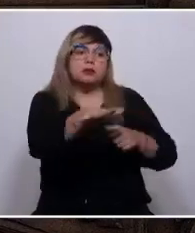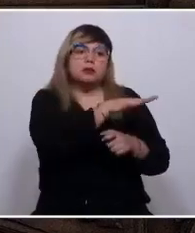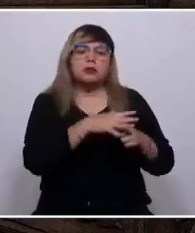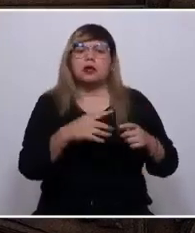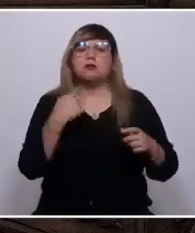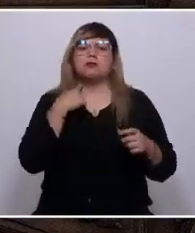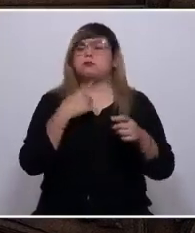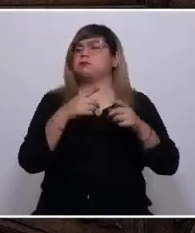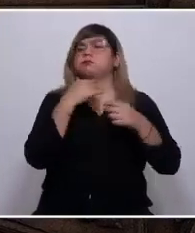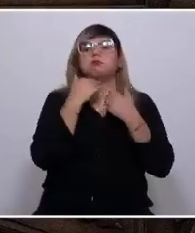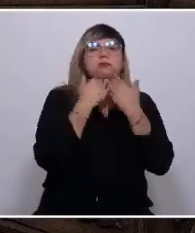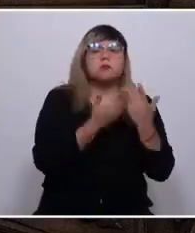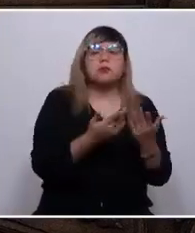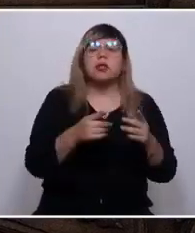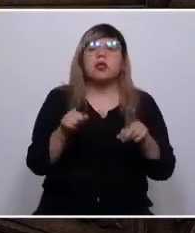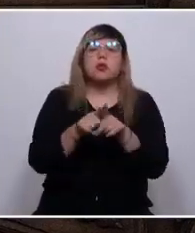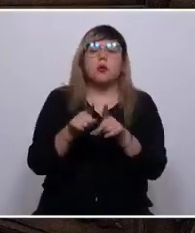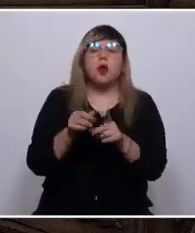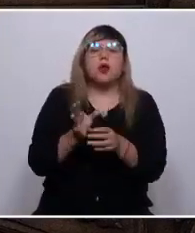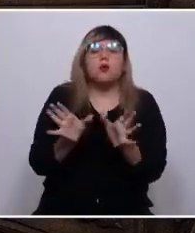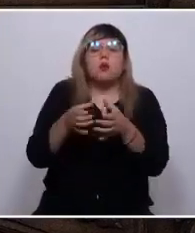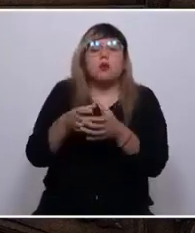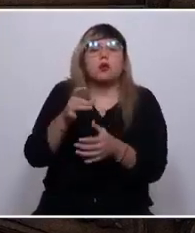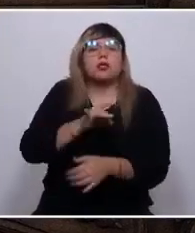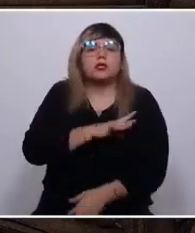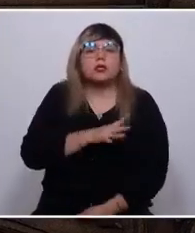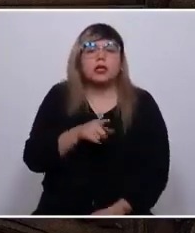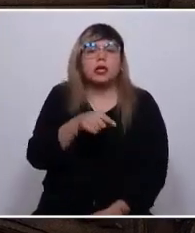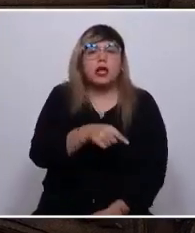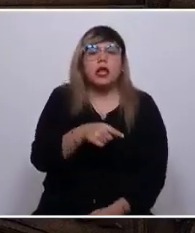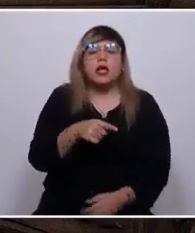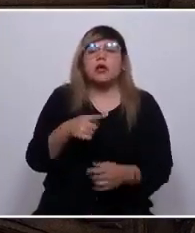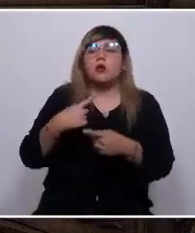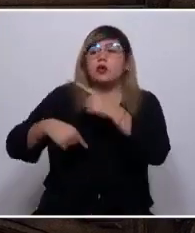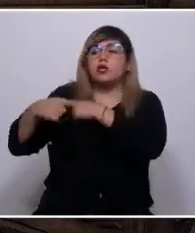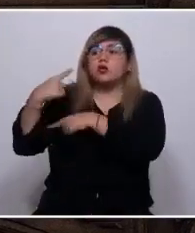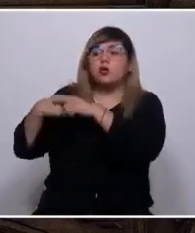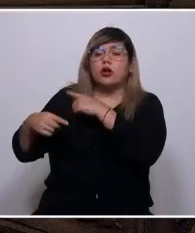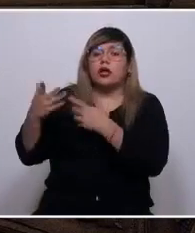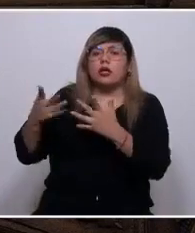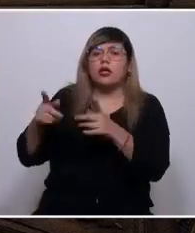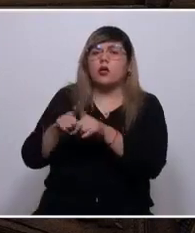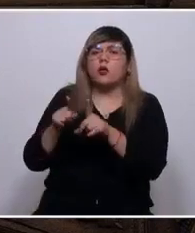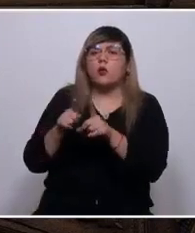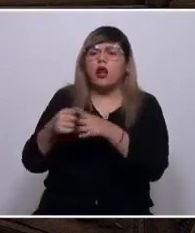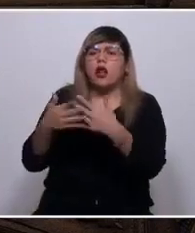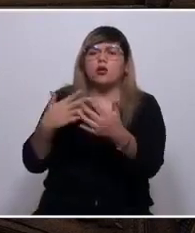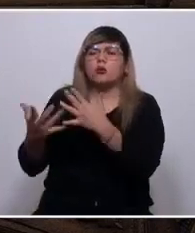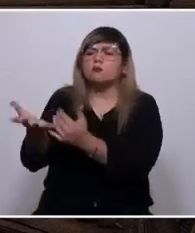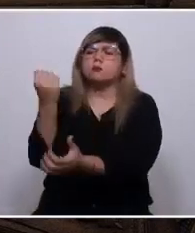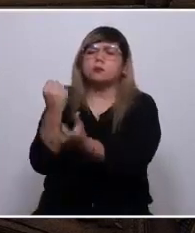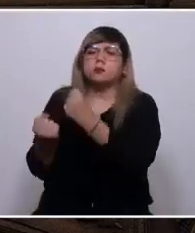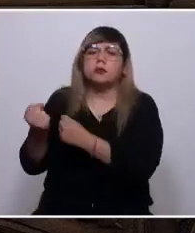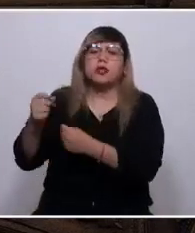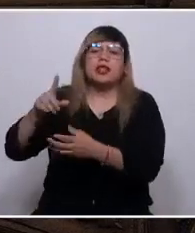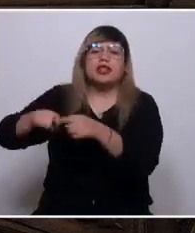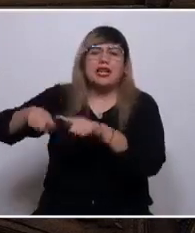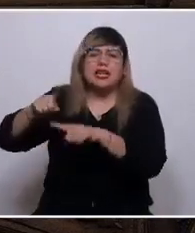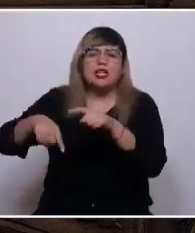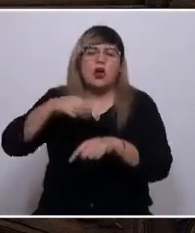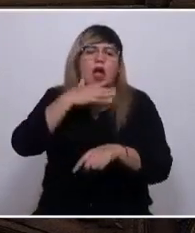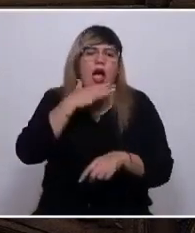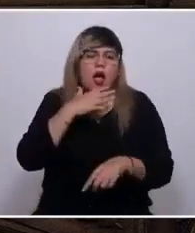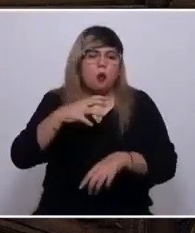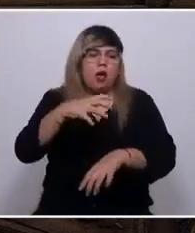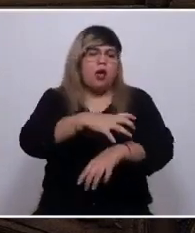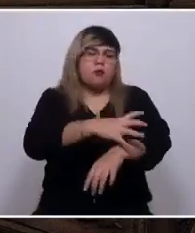pueblos de Chile no es precisamente de autorrealización, sino que es un historial de despojo de estos elementos naturales, como lo son el territorio y el agua, y